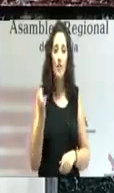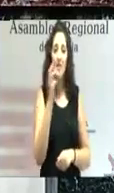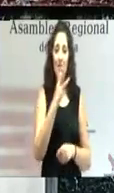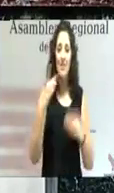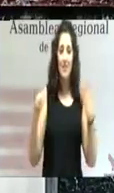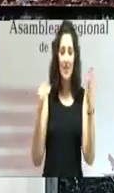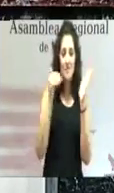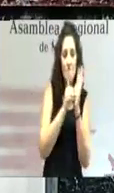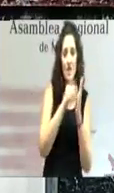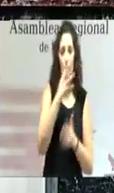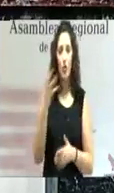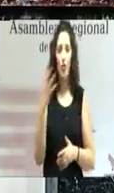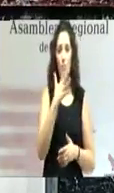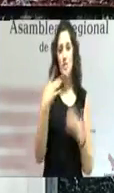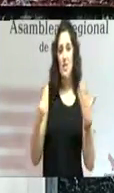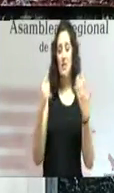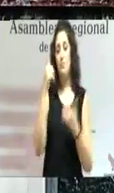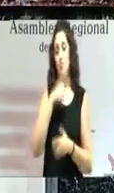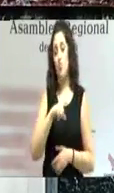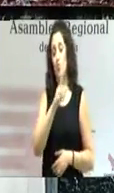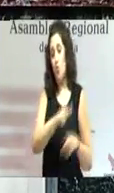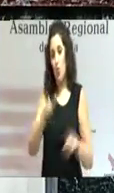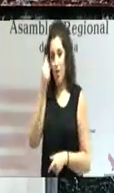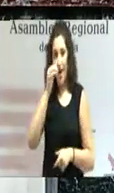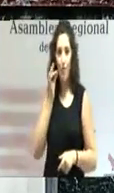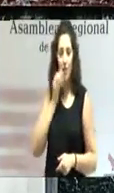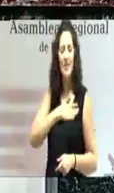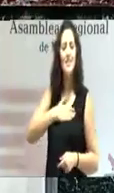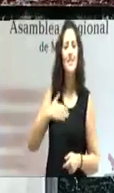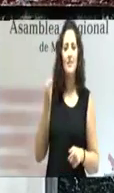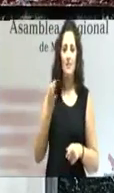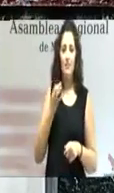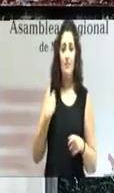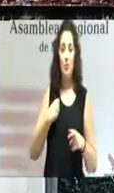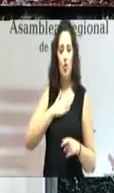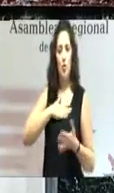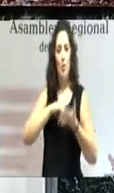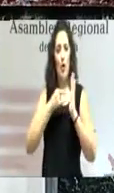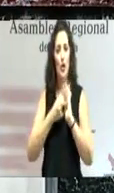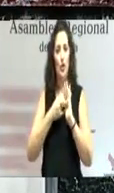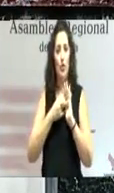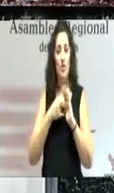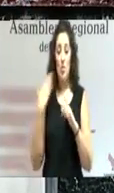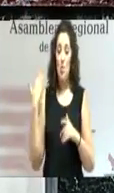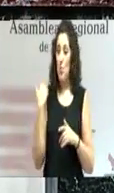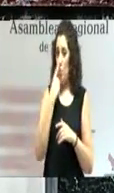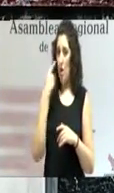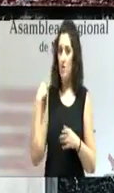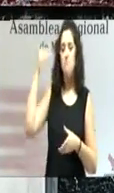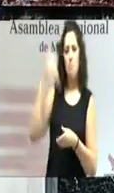236.456 murcianos quisieron que el proyecto que tuve el orgullo de liderar fuese el más respaldado.